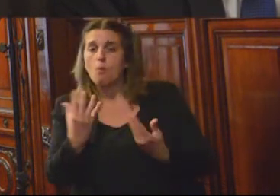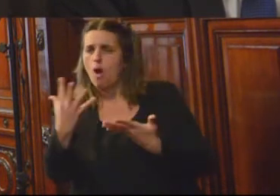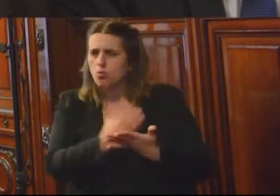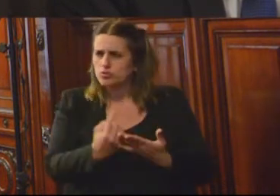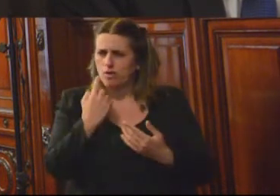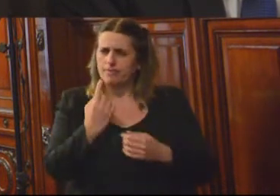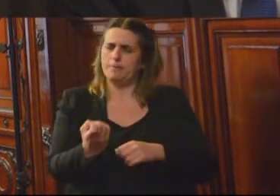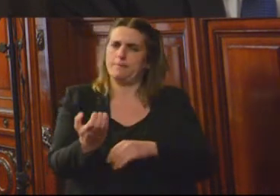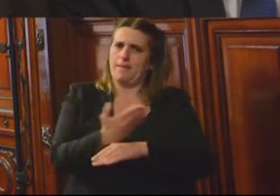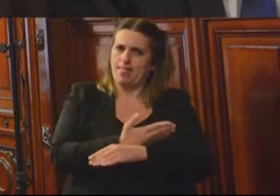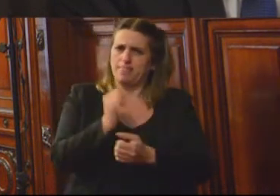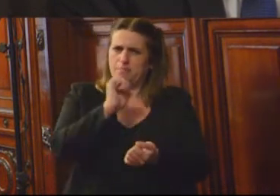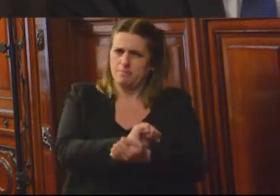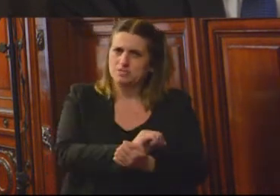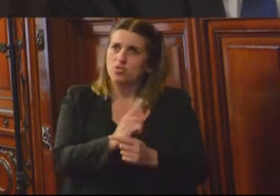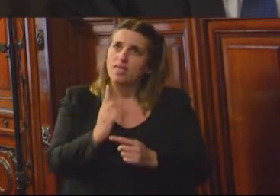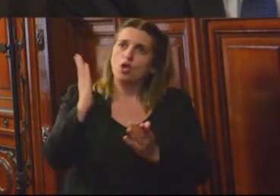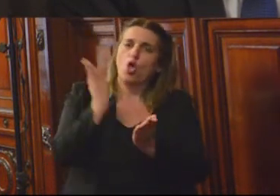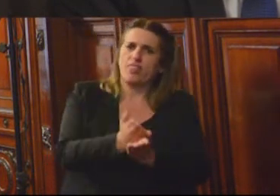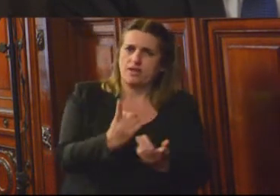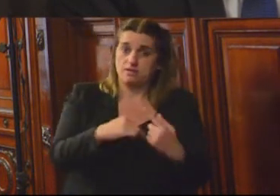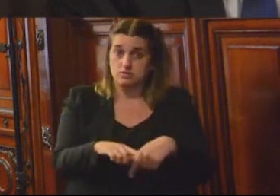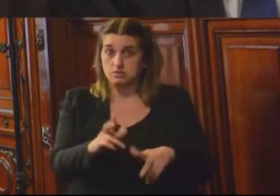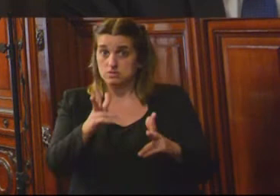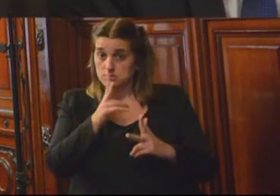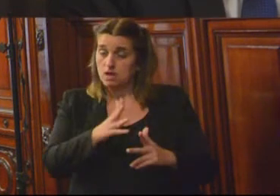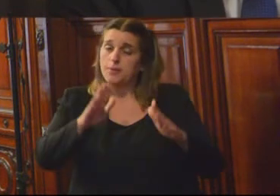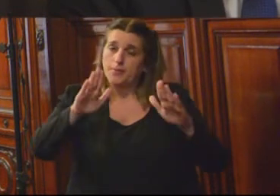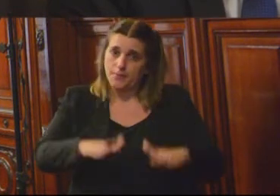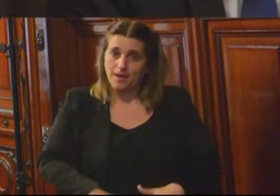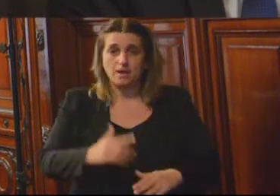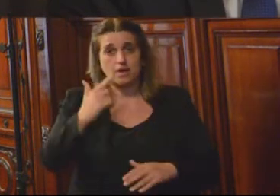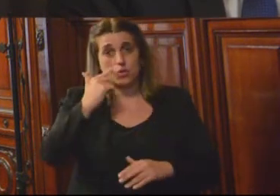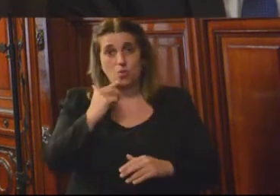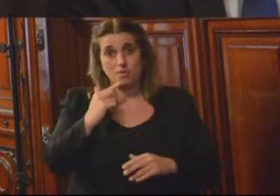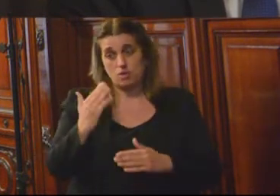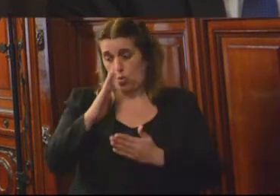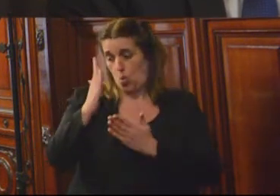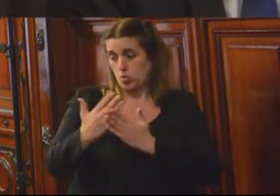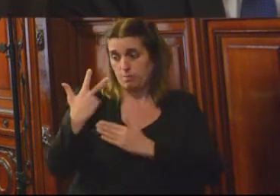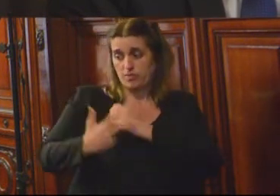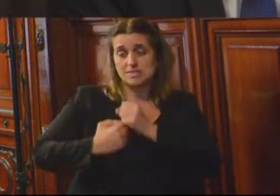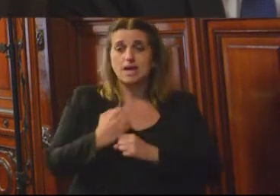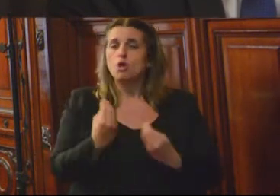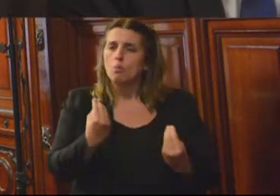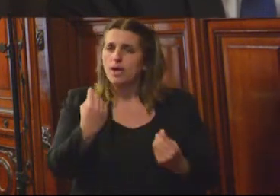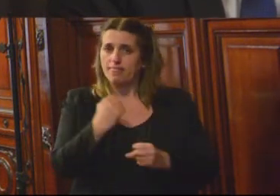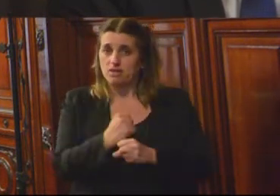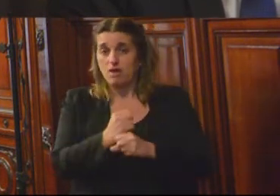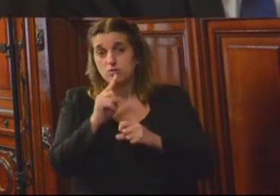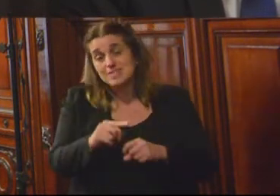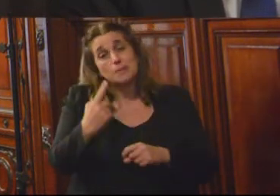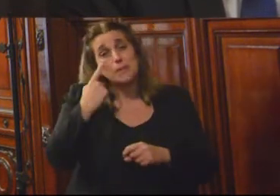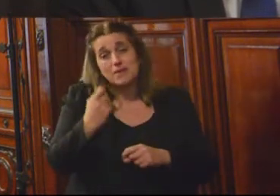presión preventiva de lo que ha logrado reducir los índices de presión preventiva en los últimos tres años. Todo a través de la tarea del Mecanismo Nacional de Prevención